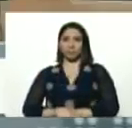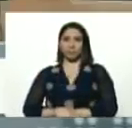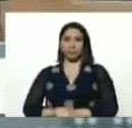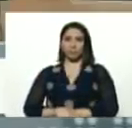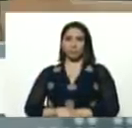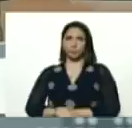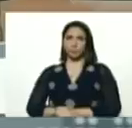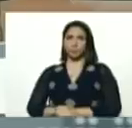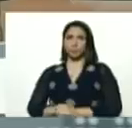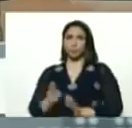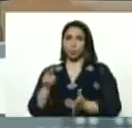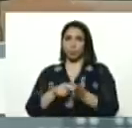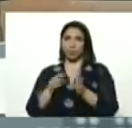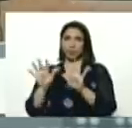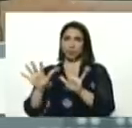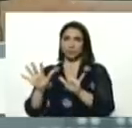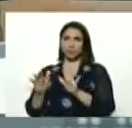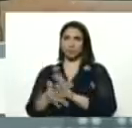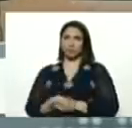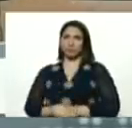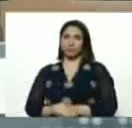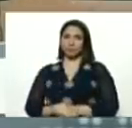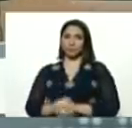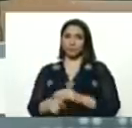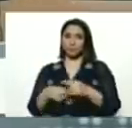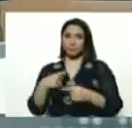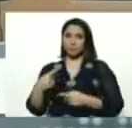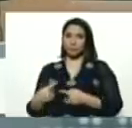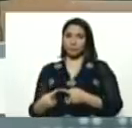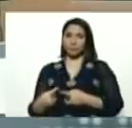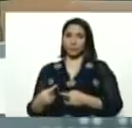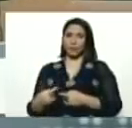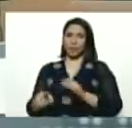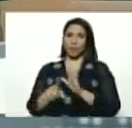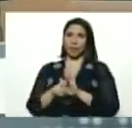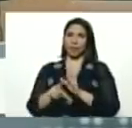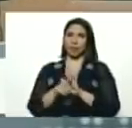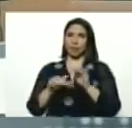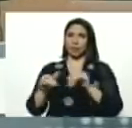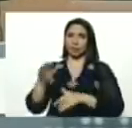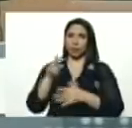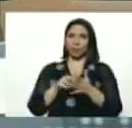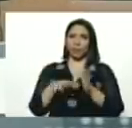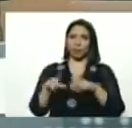Y 10, luego vino, legislatura, 2011,